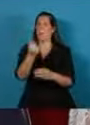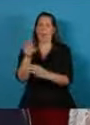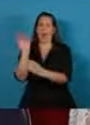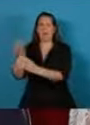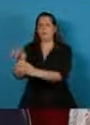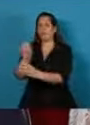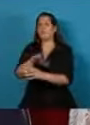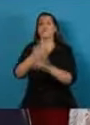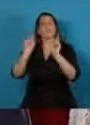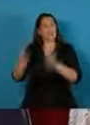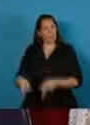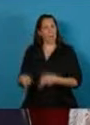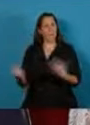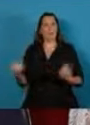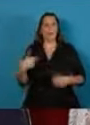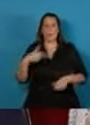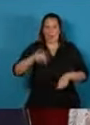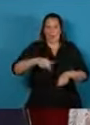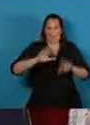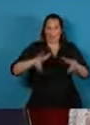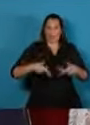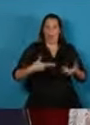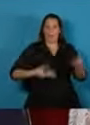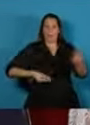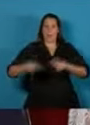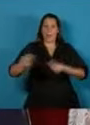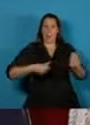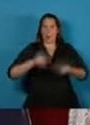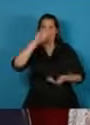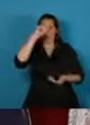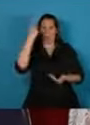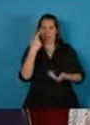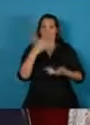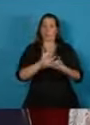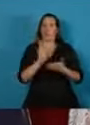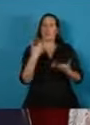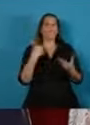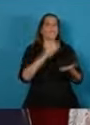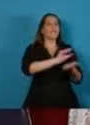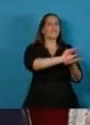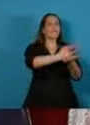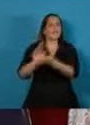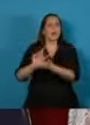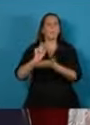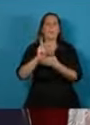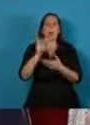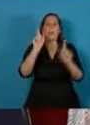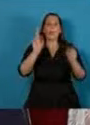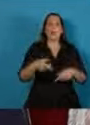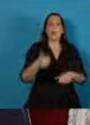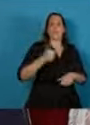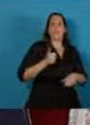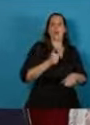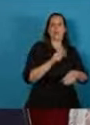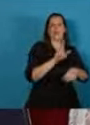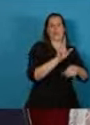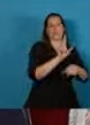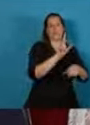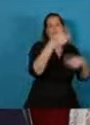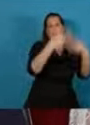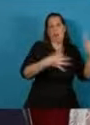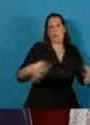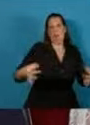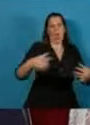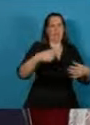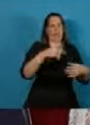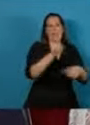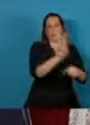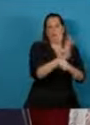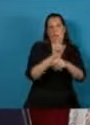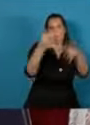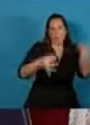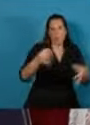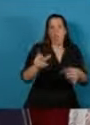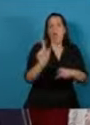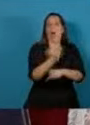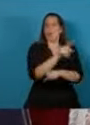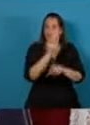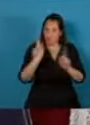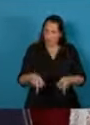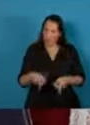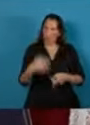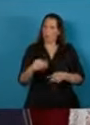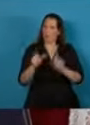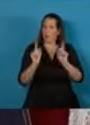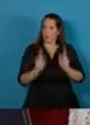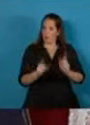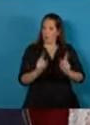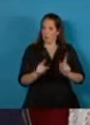presupuesto nacional hoy prevé para otras fuerzas armadas y de seguridad que serán mantenidas como tales en la medida de lo indispensable